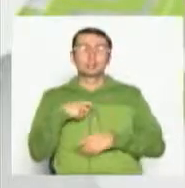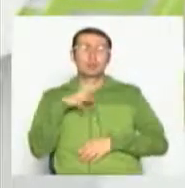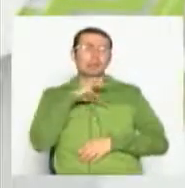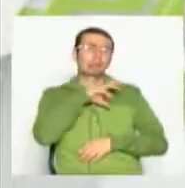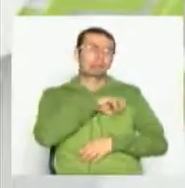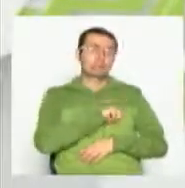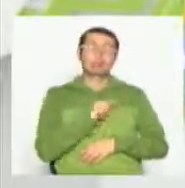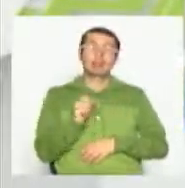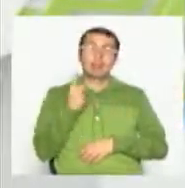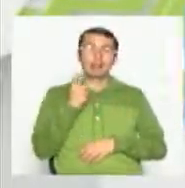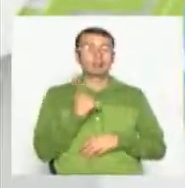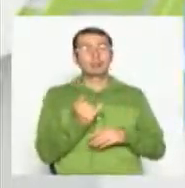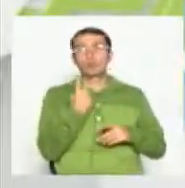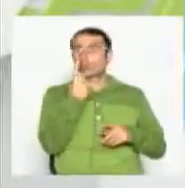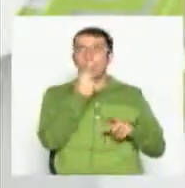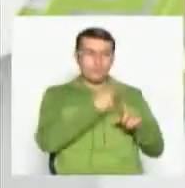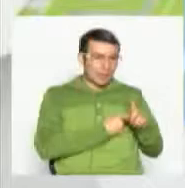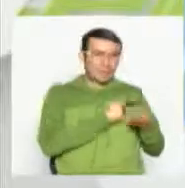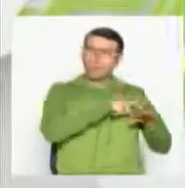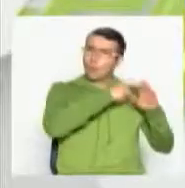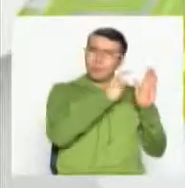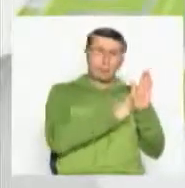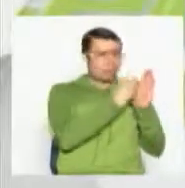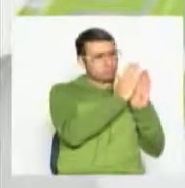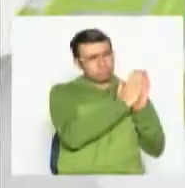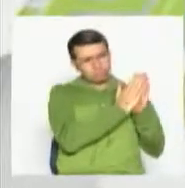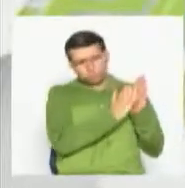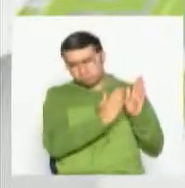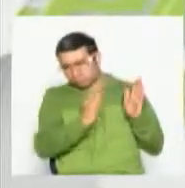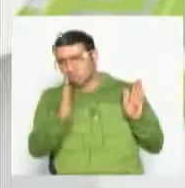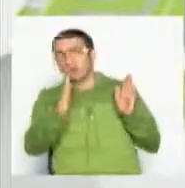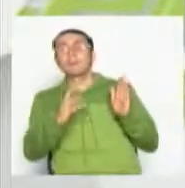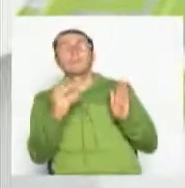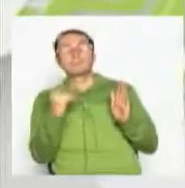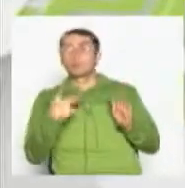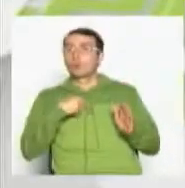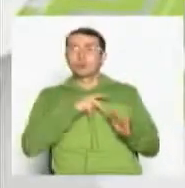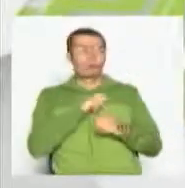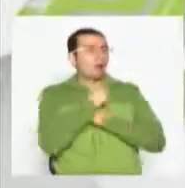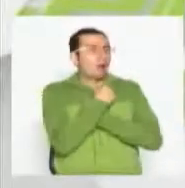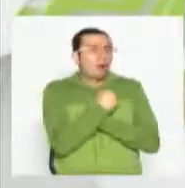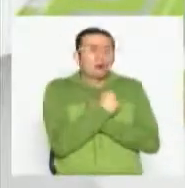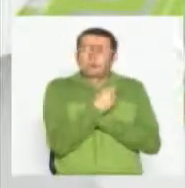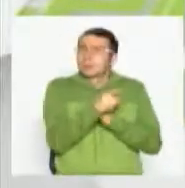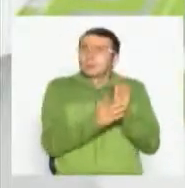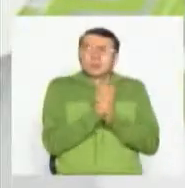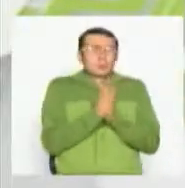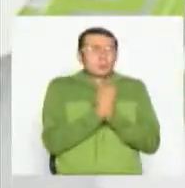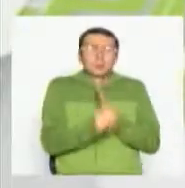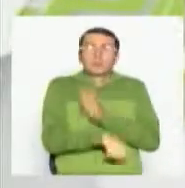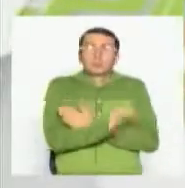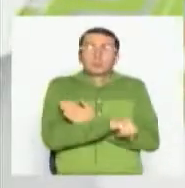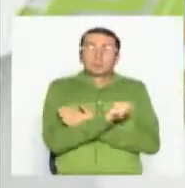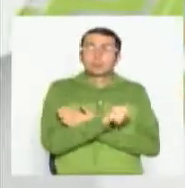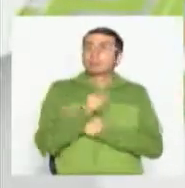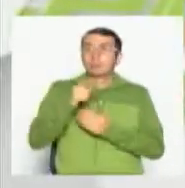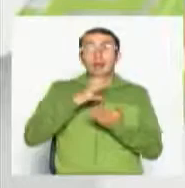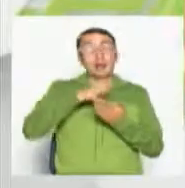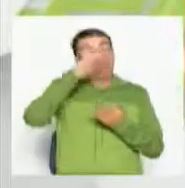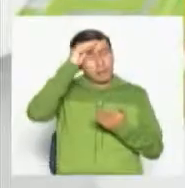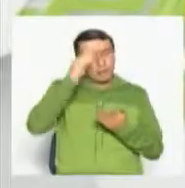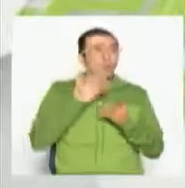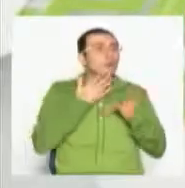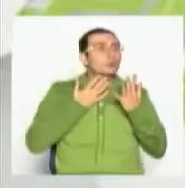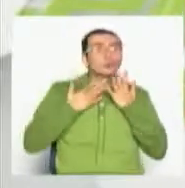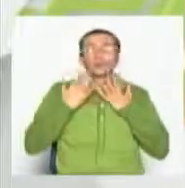fueron un mes completito, en que los que nos apasionamos por el fútbol y los que aprendieron a apasionarse,